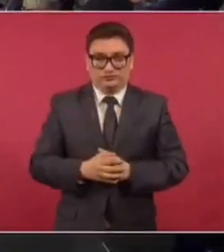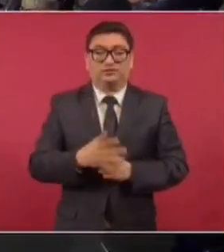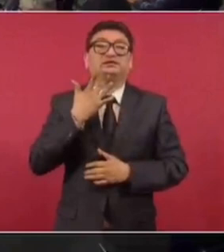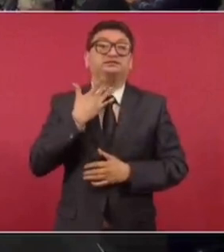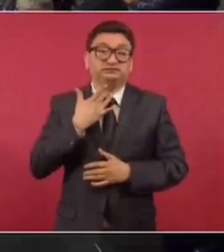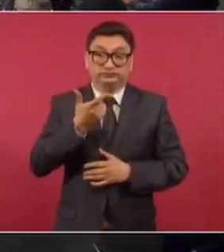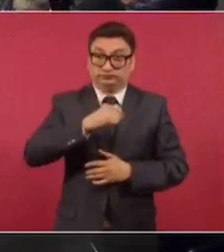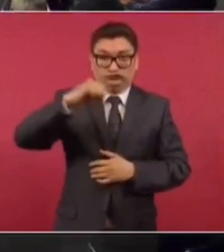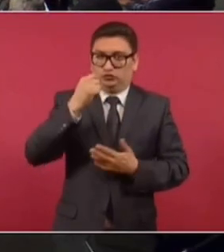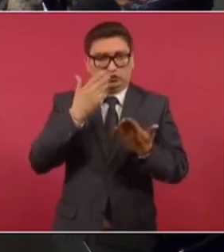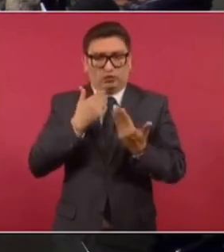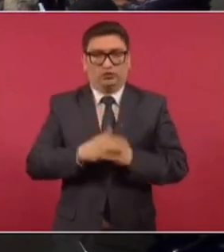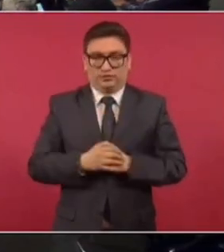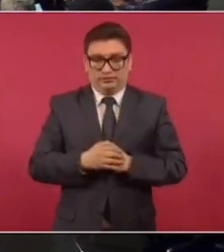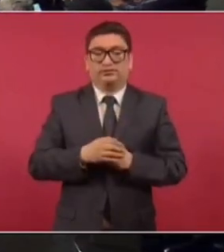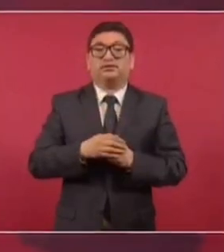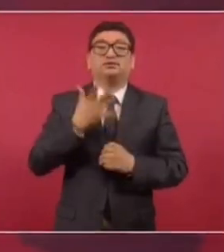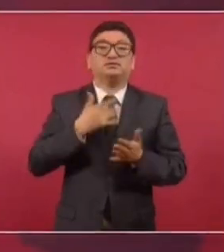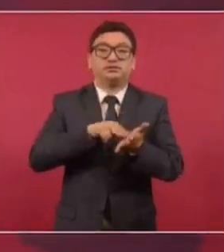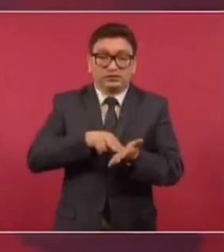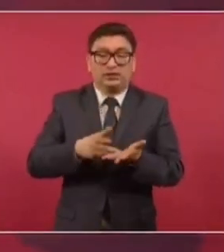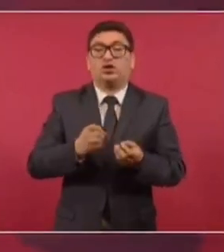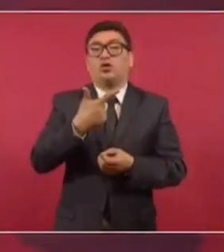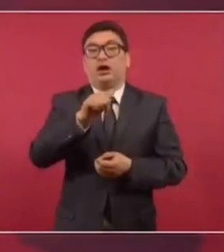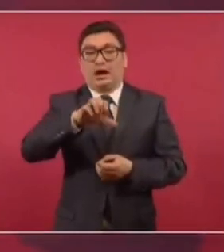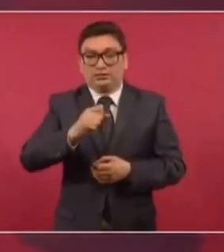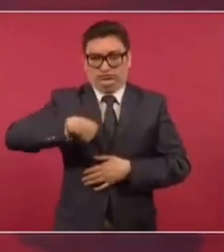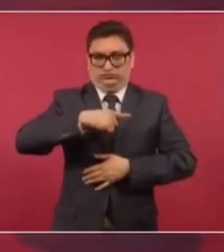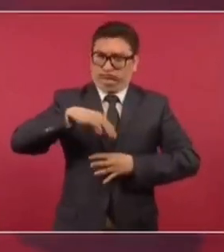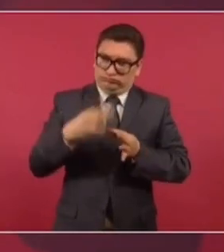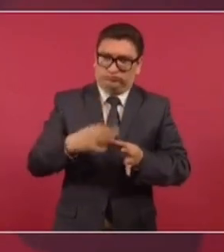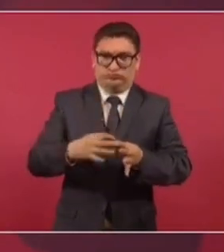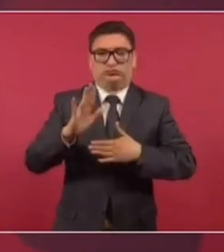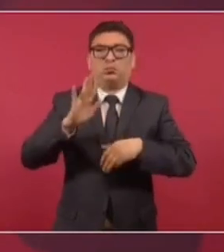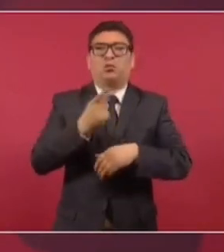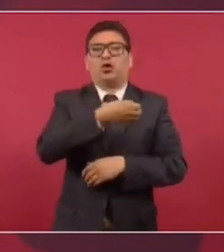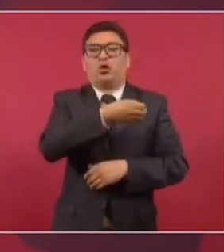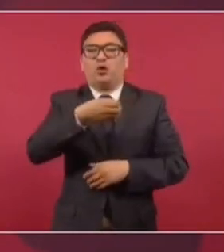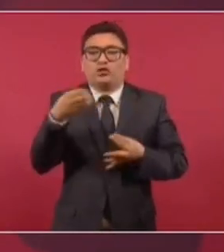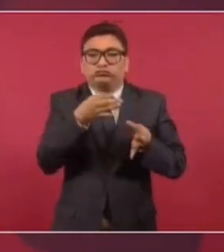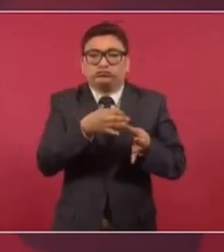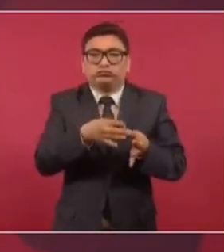precio de las gasolinas, del diésel, del gas. Hemos cumplido, ah, porque hemos puesto orden.